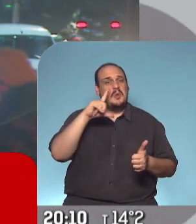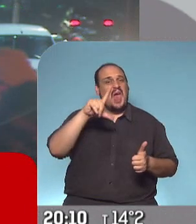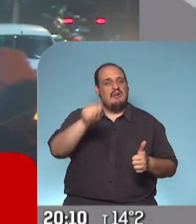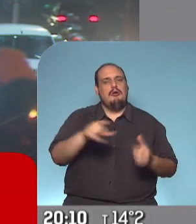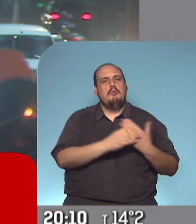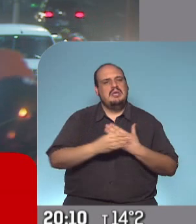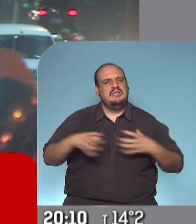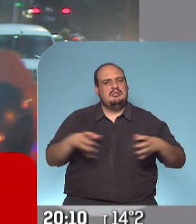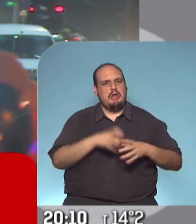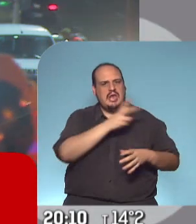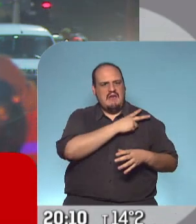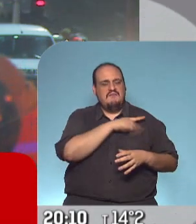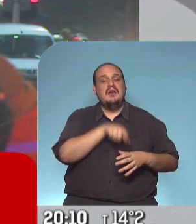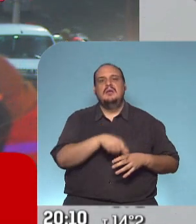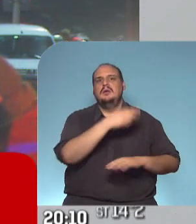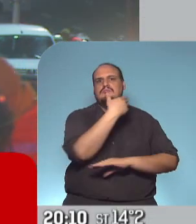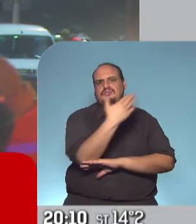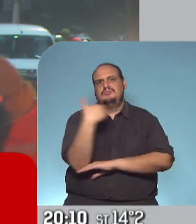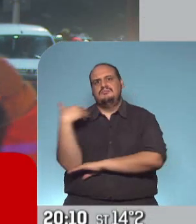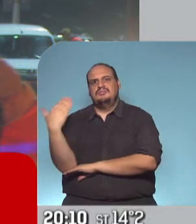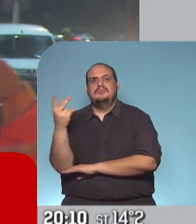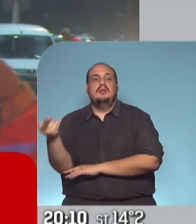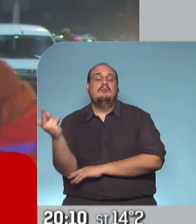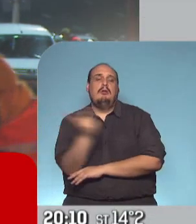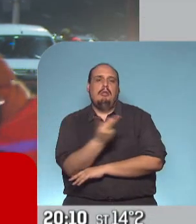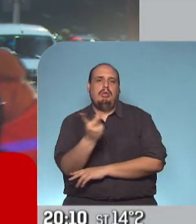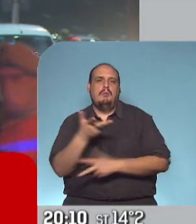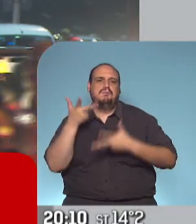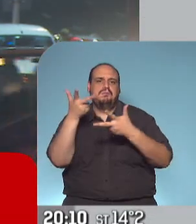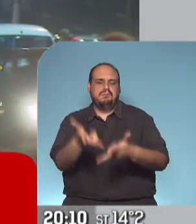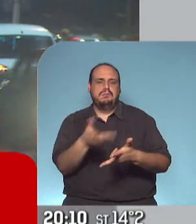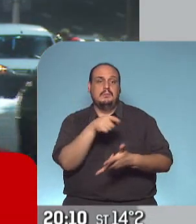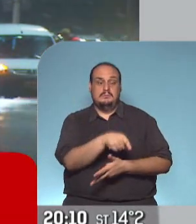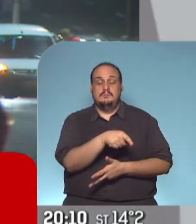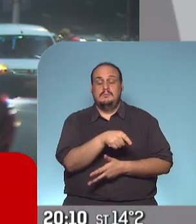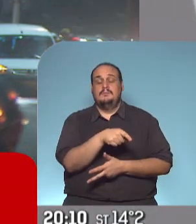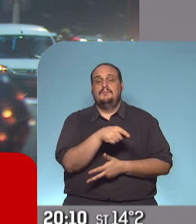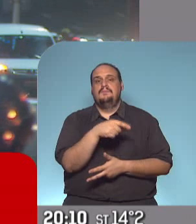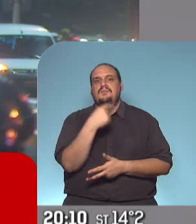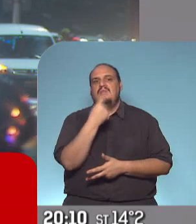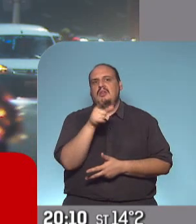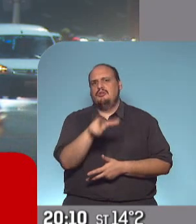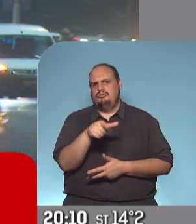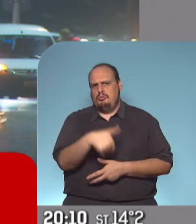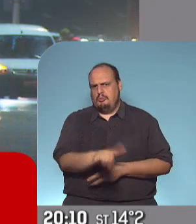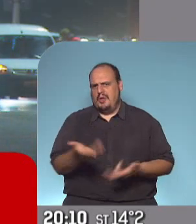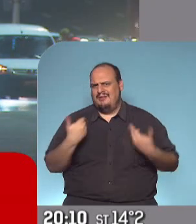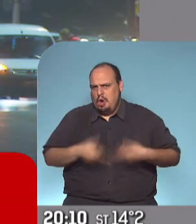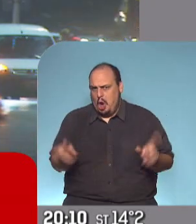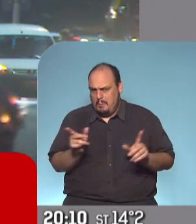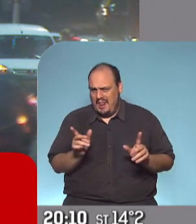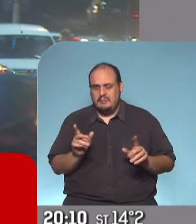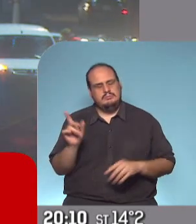Bianco, en el comienzo de la conferencia, dijo, esto ya es la normalidad, para nada.